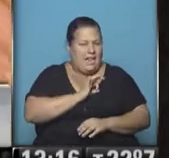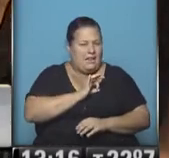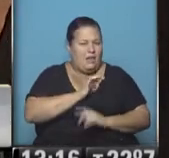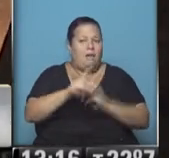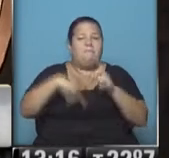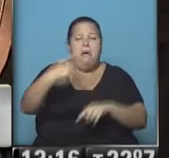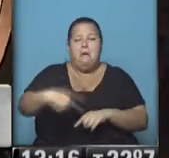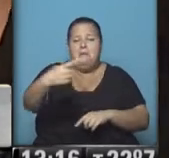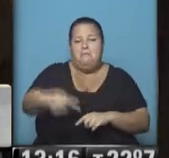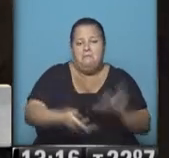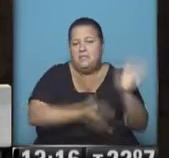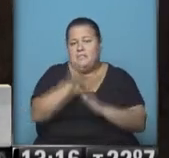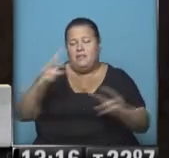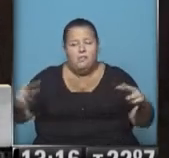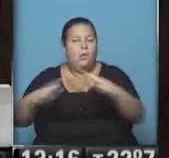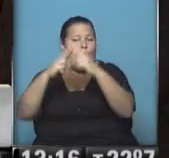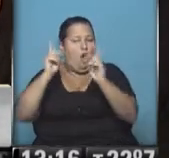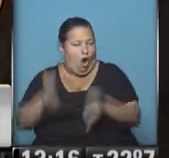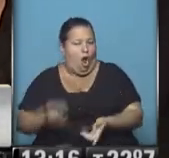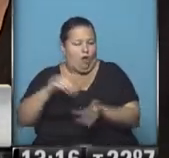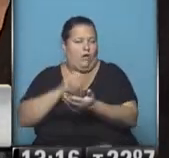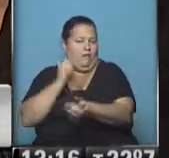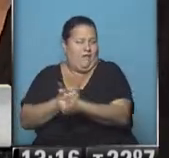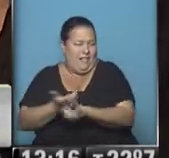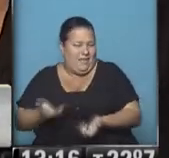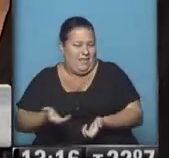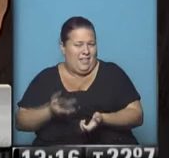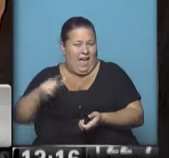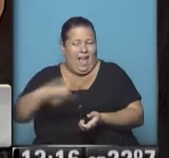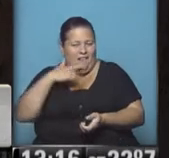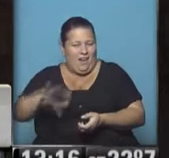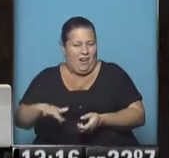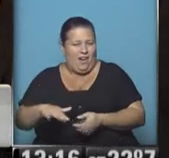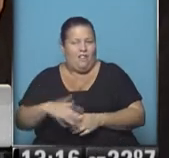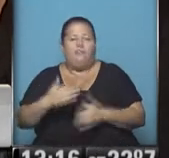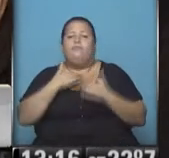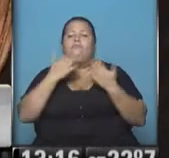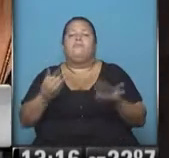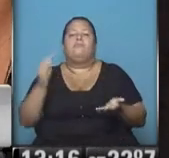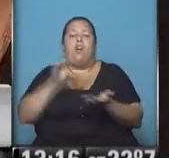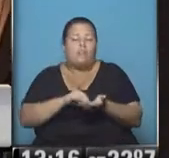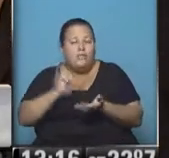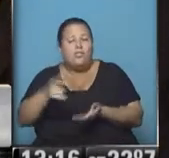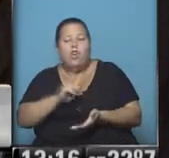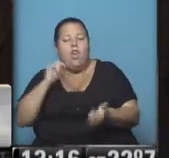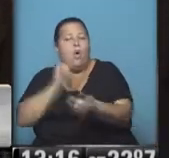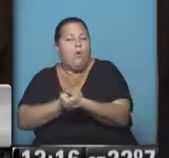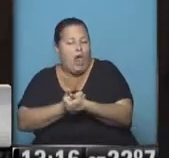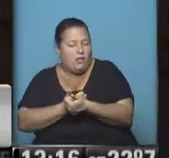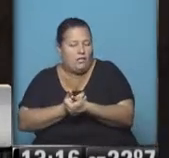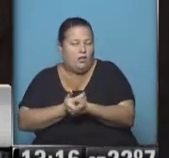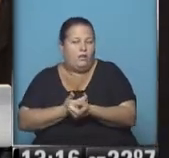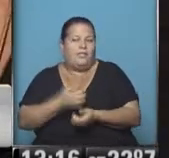mañana o pasado sale y se lo cruza por la calle al niño y no sabemos si va a repetir o no va a repetir.